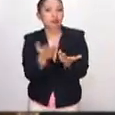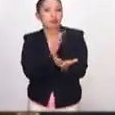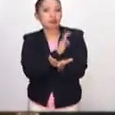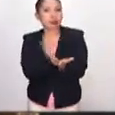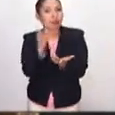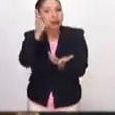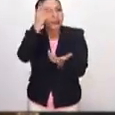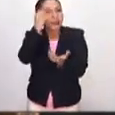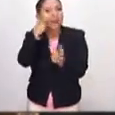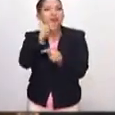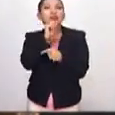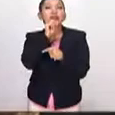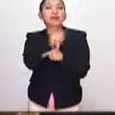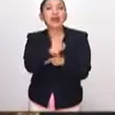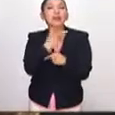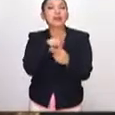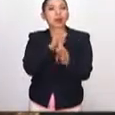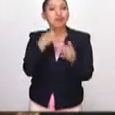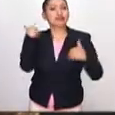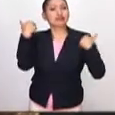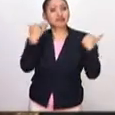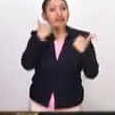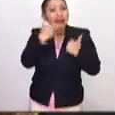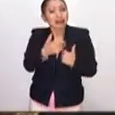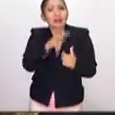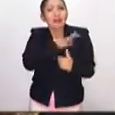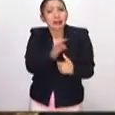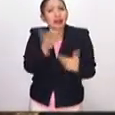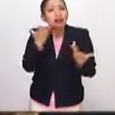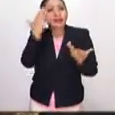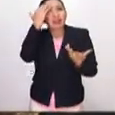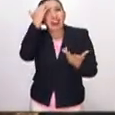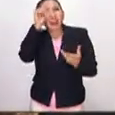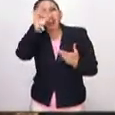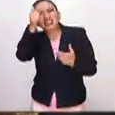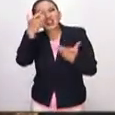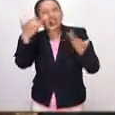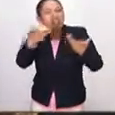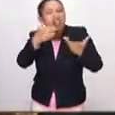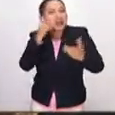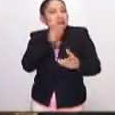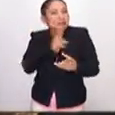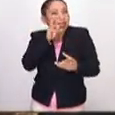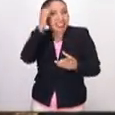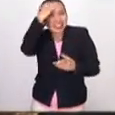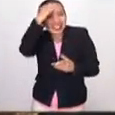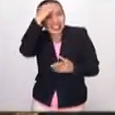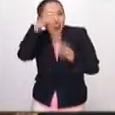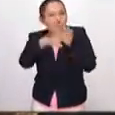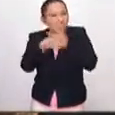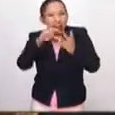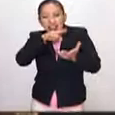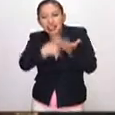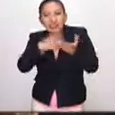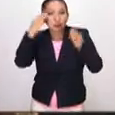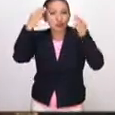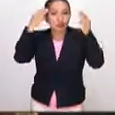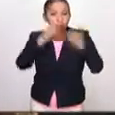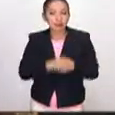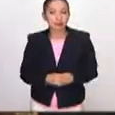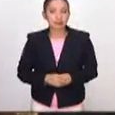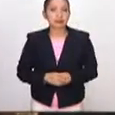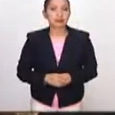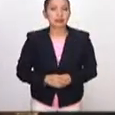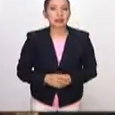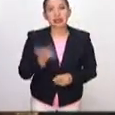donde sí pueden aprender, pero que también se la pueden pasar muy bien, que también pueden hacer otro tipo de experiencias o cosas dentro del museo.